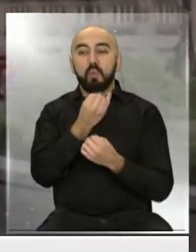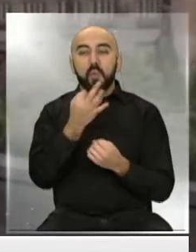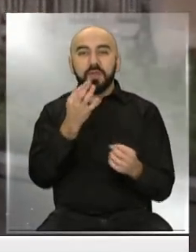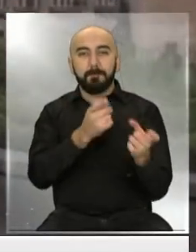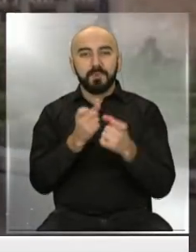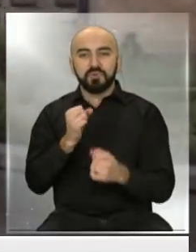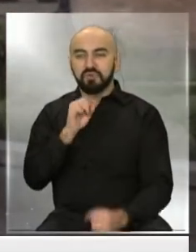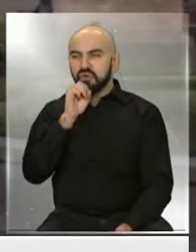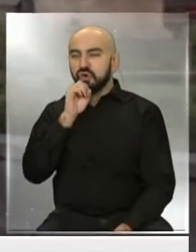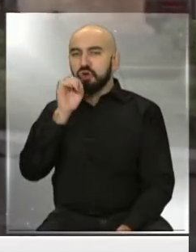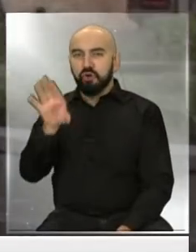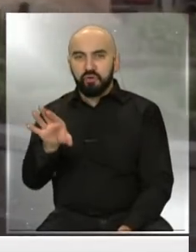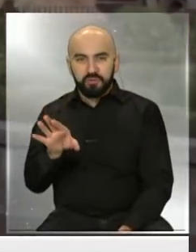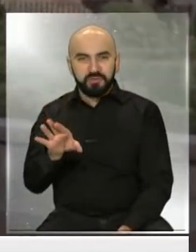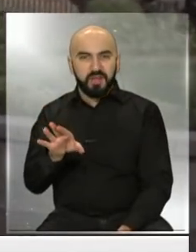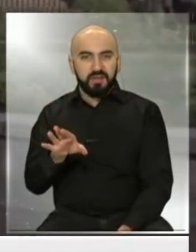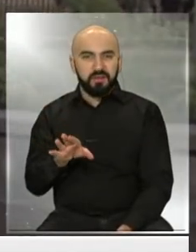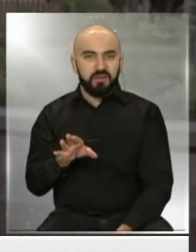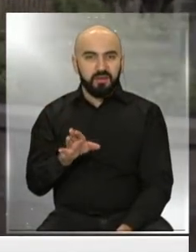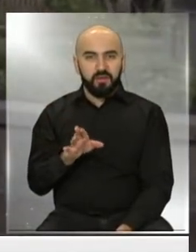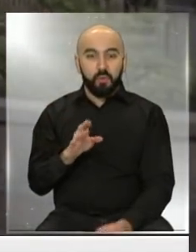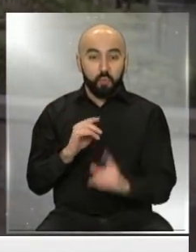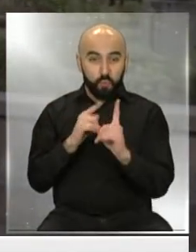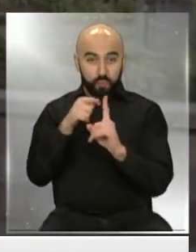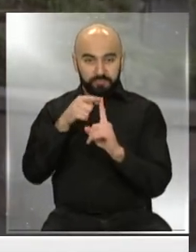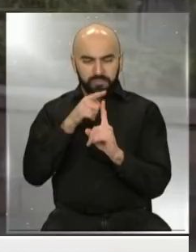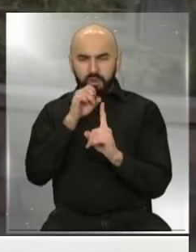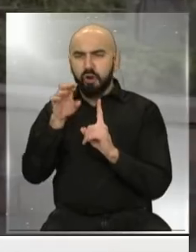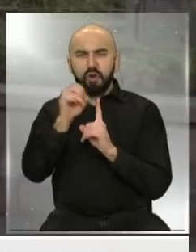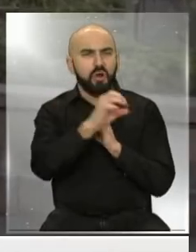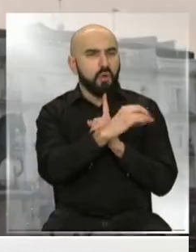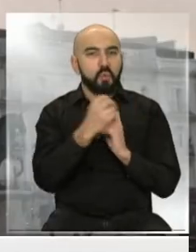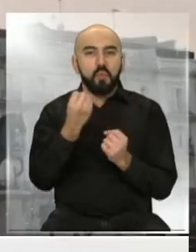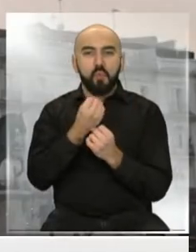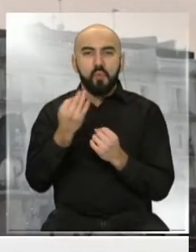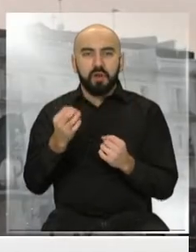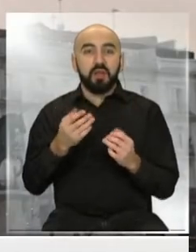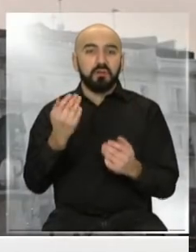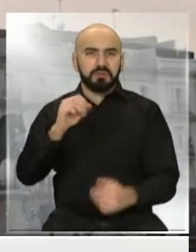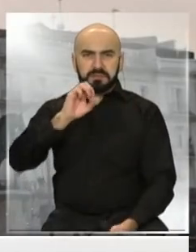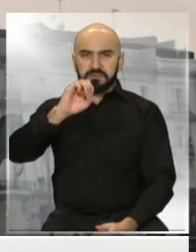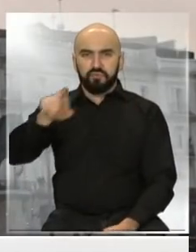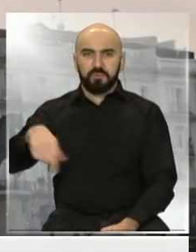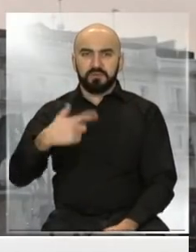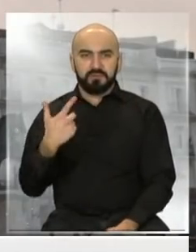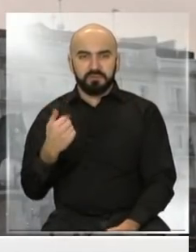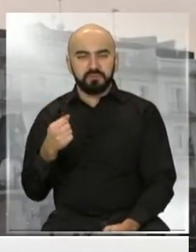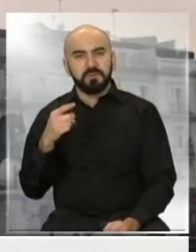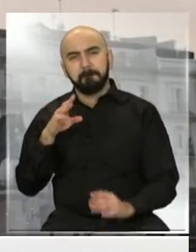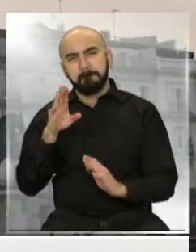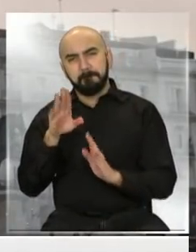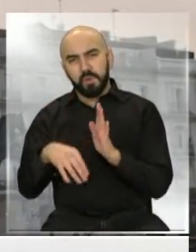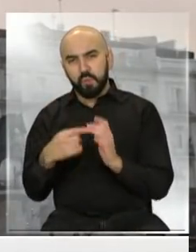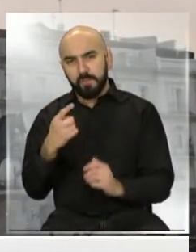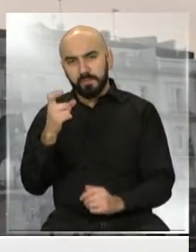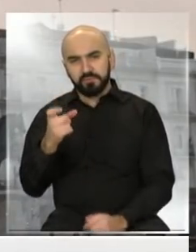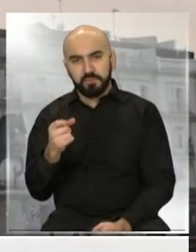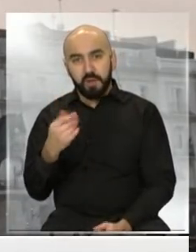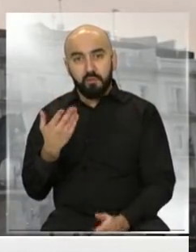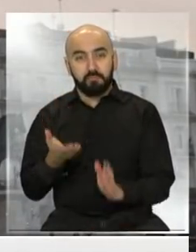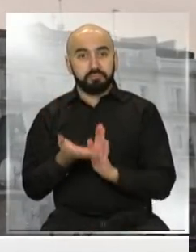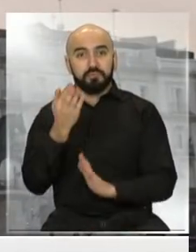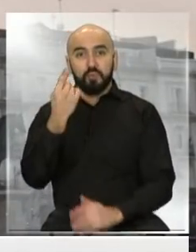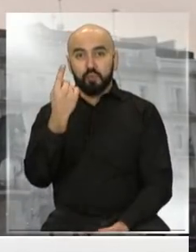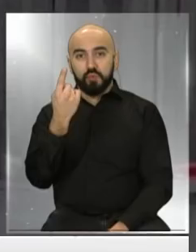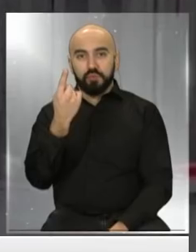contagia un contagiado. Tenían un 0,7%, es decir, menos de una persona, y ahora se elevó a 1%. Exactamente,